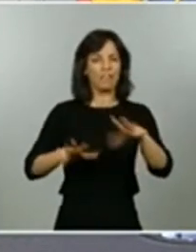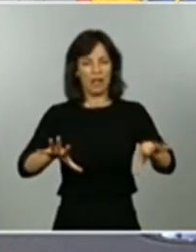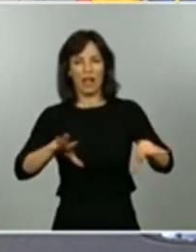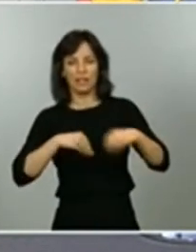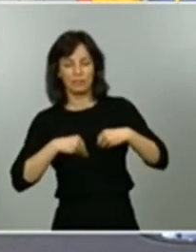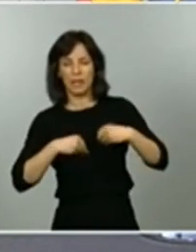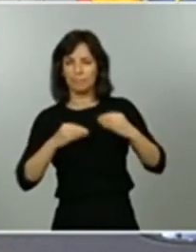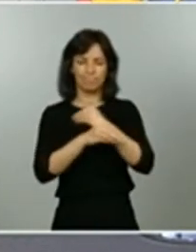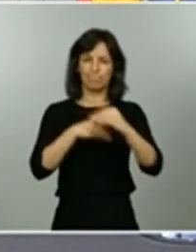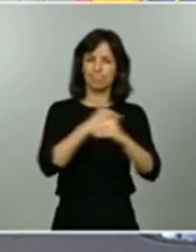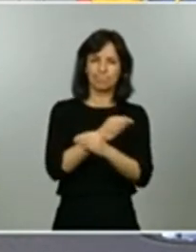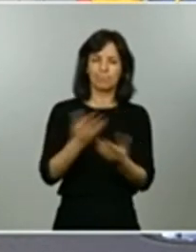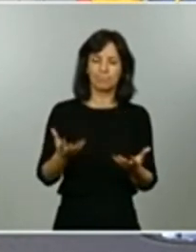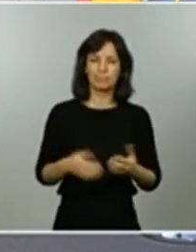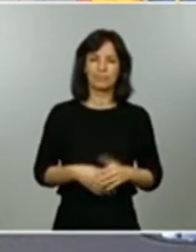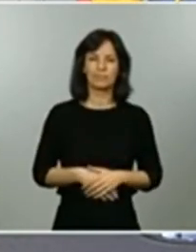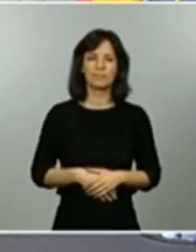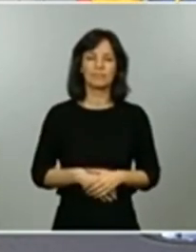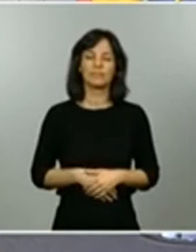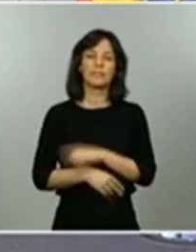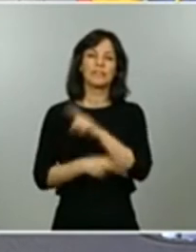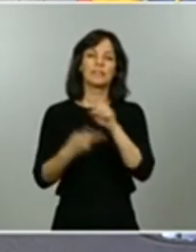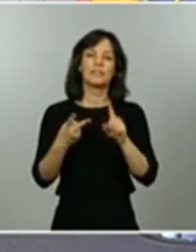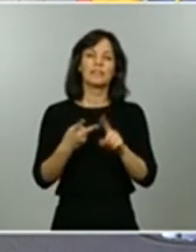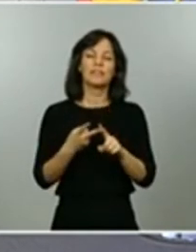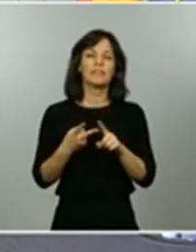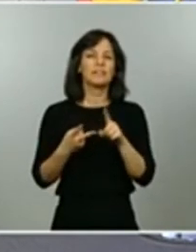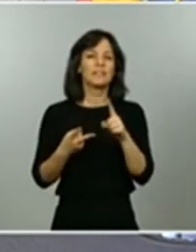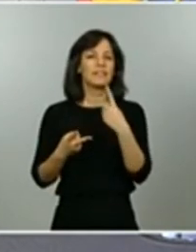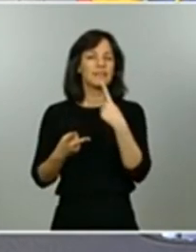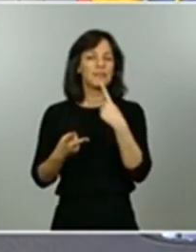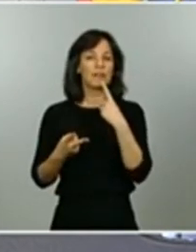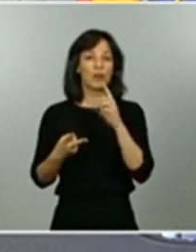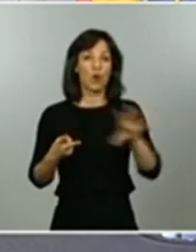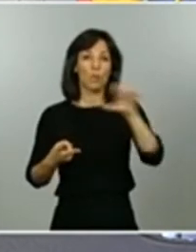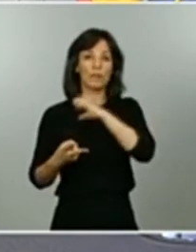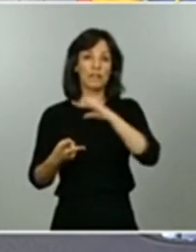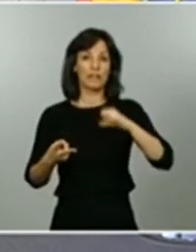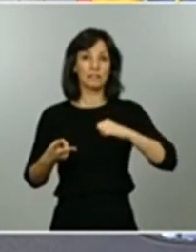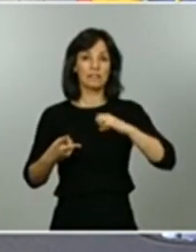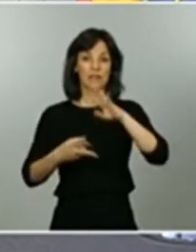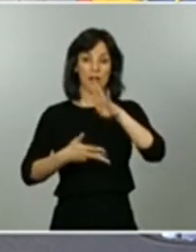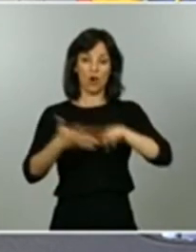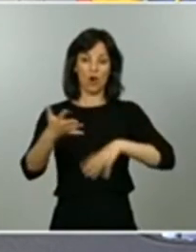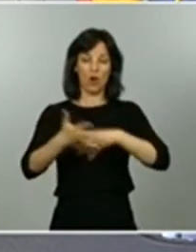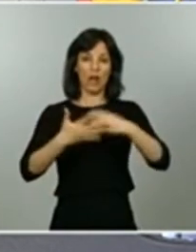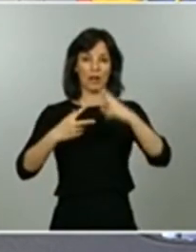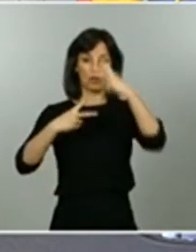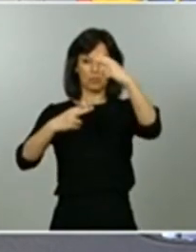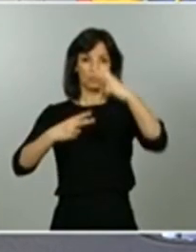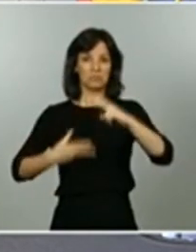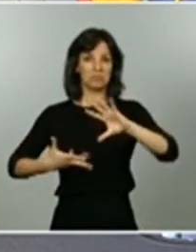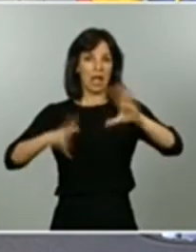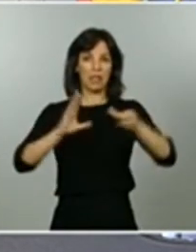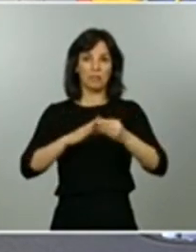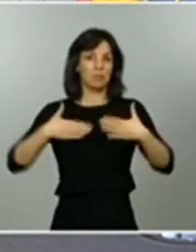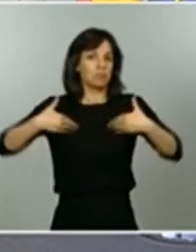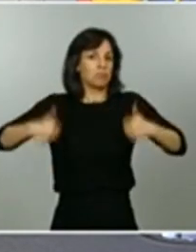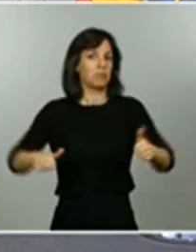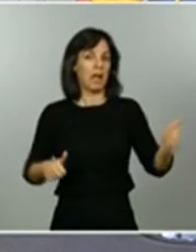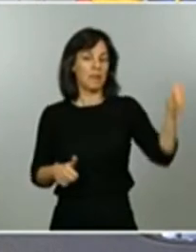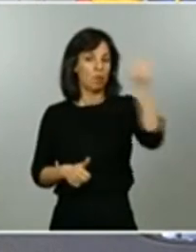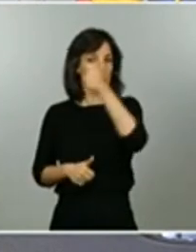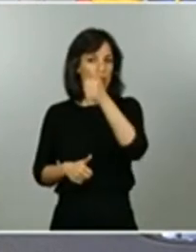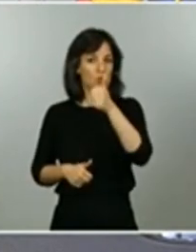ha dicho que permitirán a las comunidades adaptar las franjas horarias como prefieran como más les guste Cataluña lo ha pedido